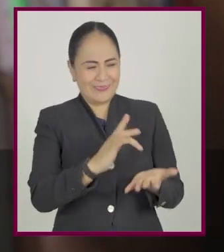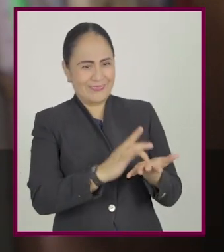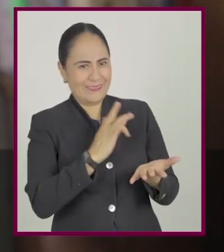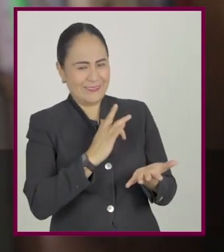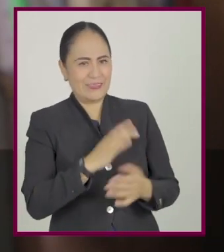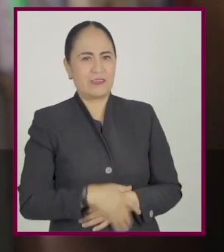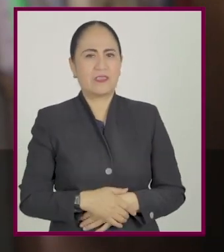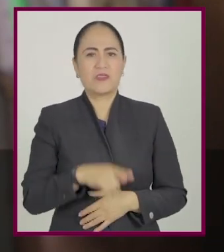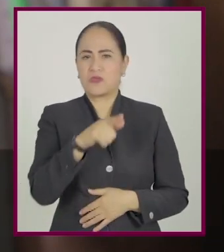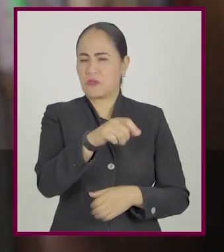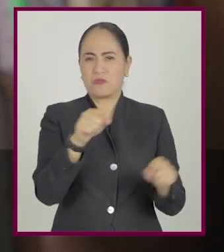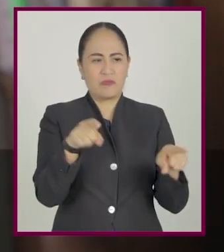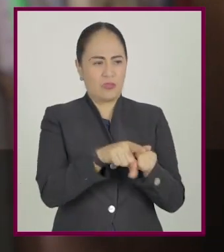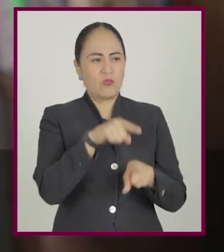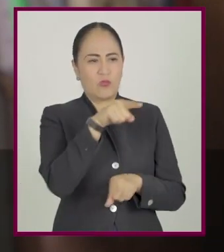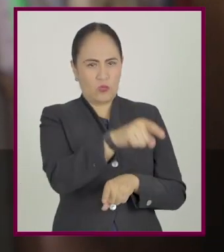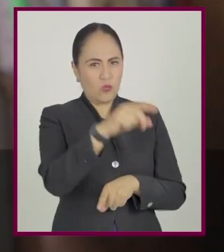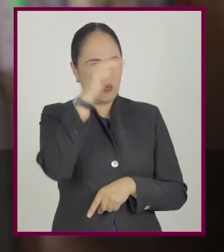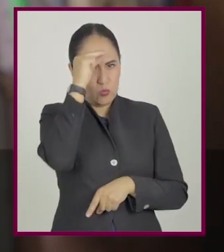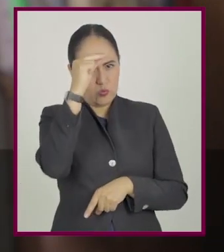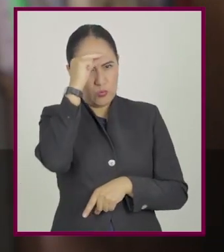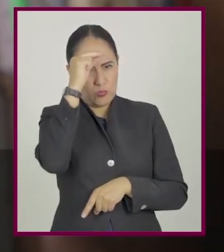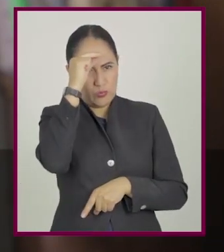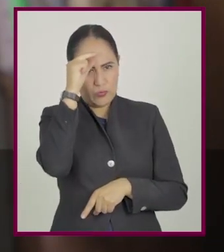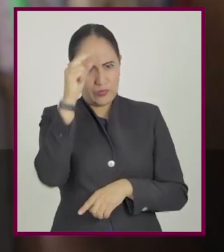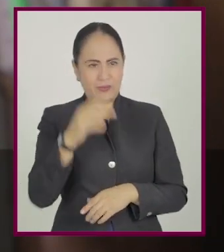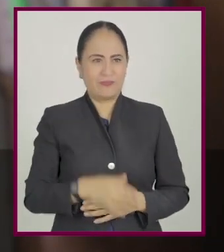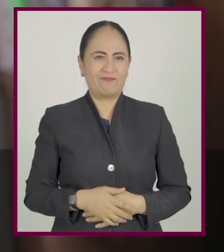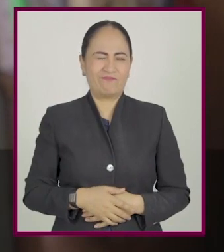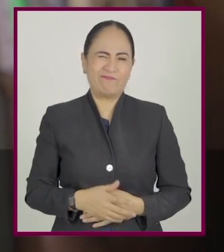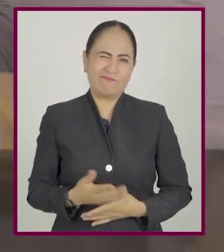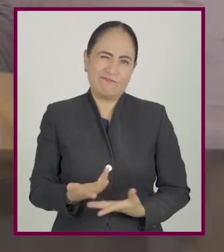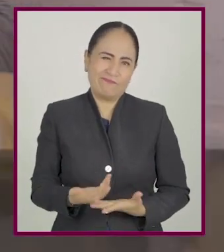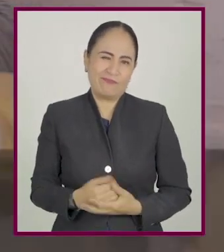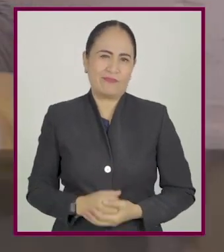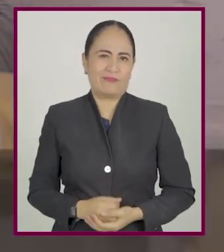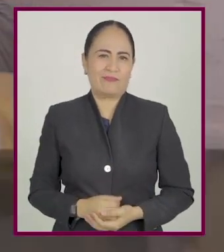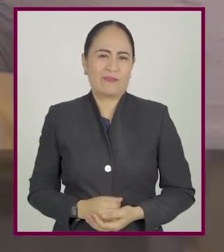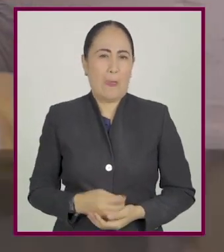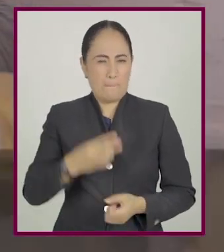Gracias por tu comentario, Juanma. Yo también creo que eres inteligente.